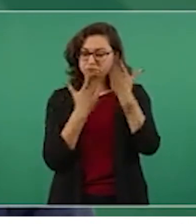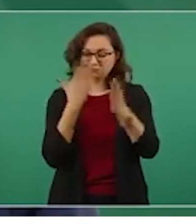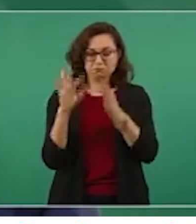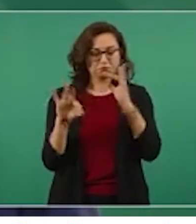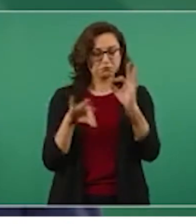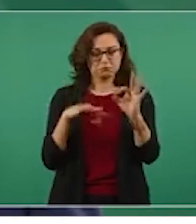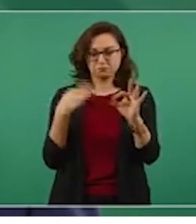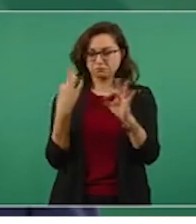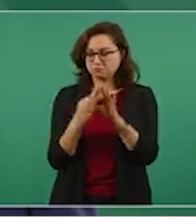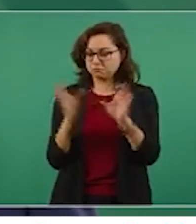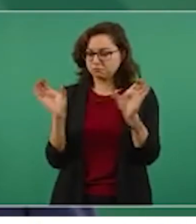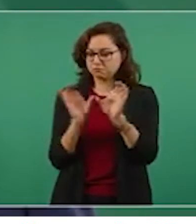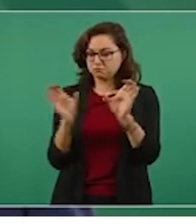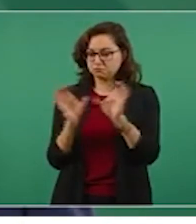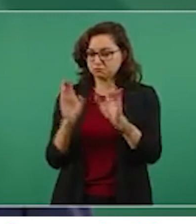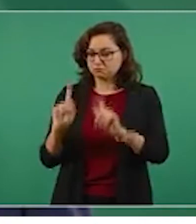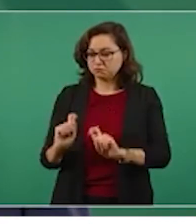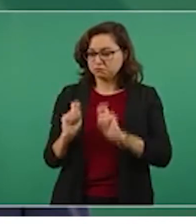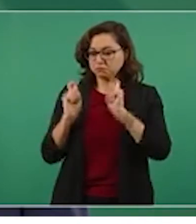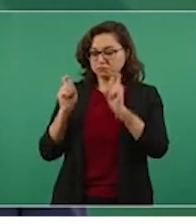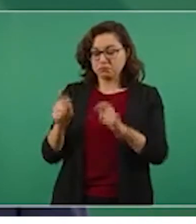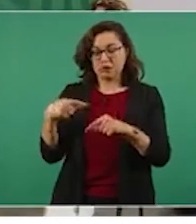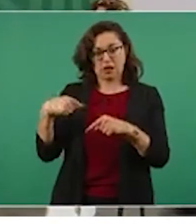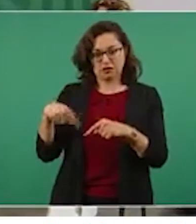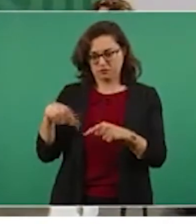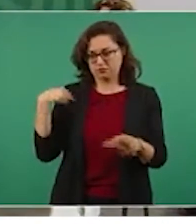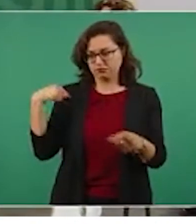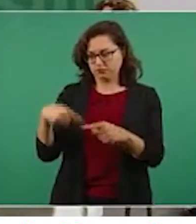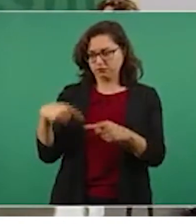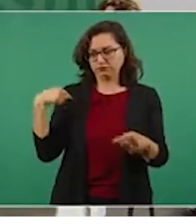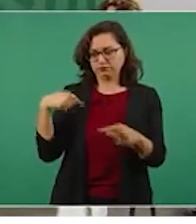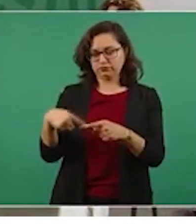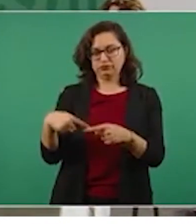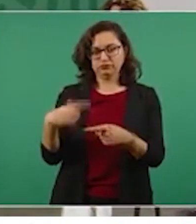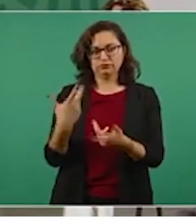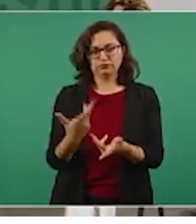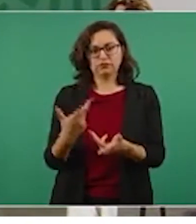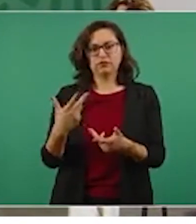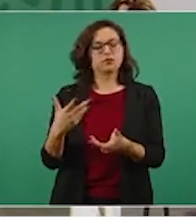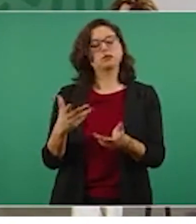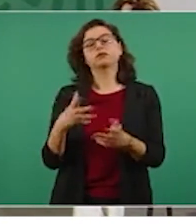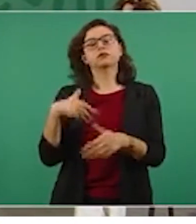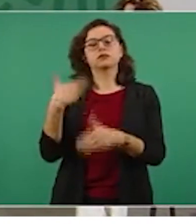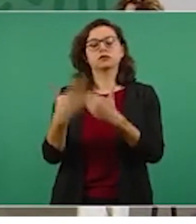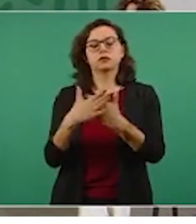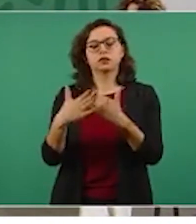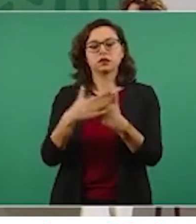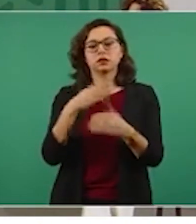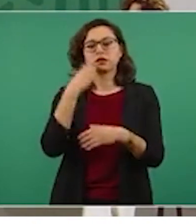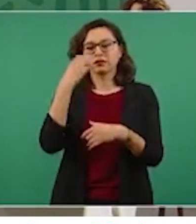este año, que va a haber regreso a clases,